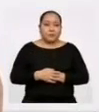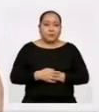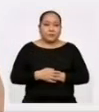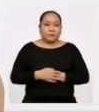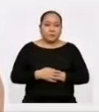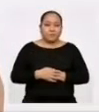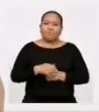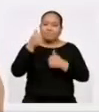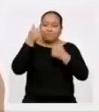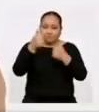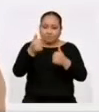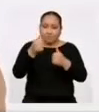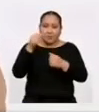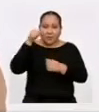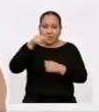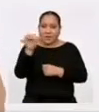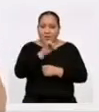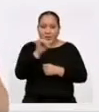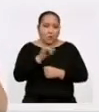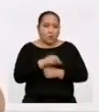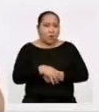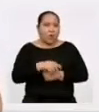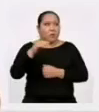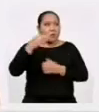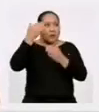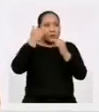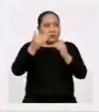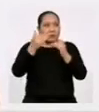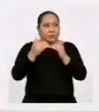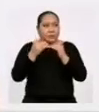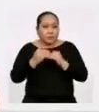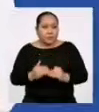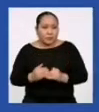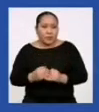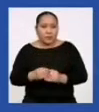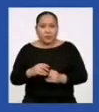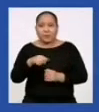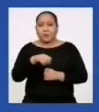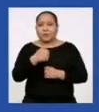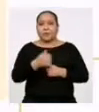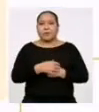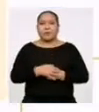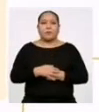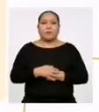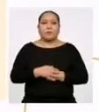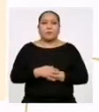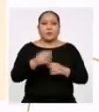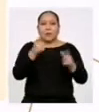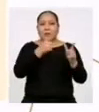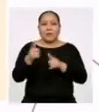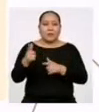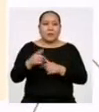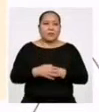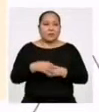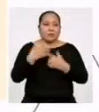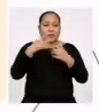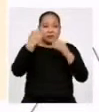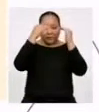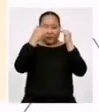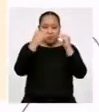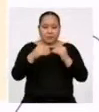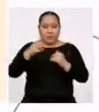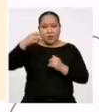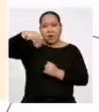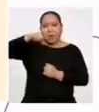Muy bien. De la misma manera, para el resto de los intervalos de clase. ¡Listo, profesora! Ya calculé la